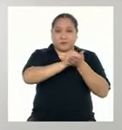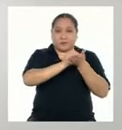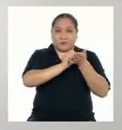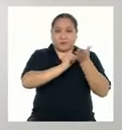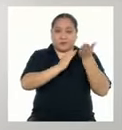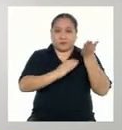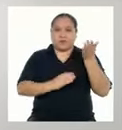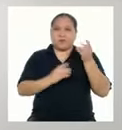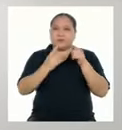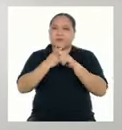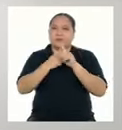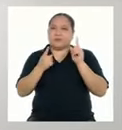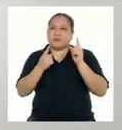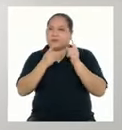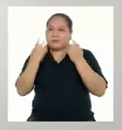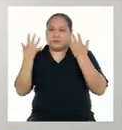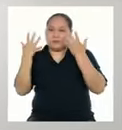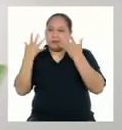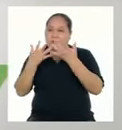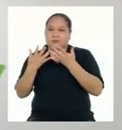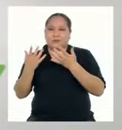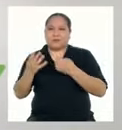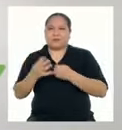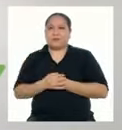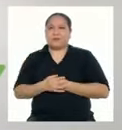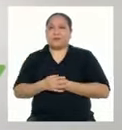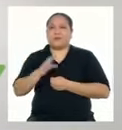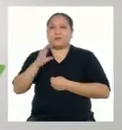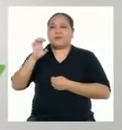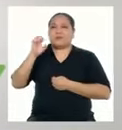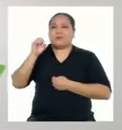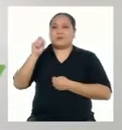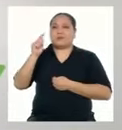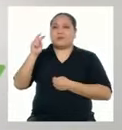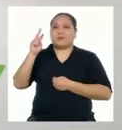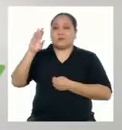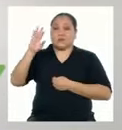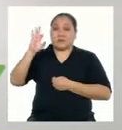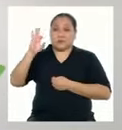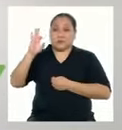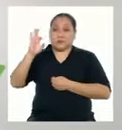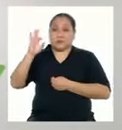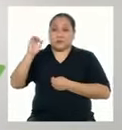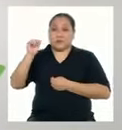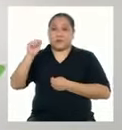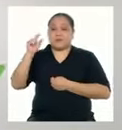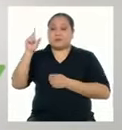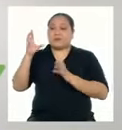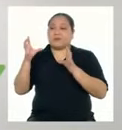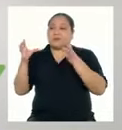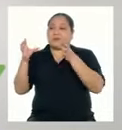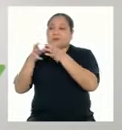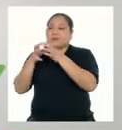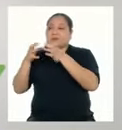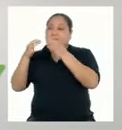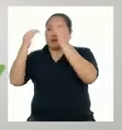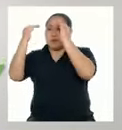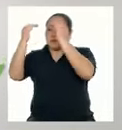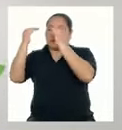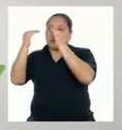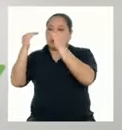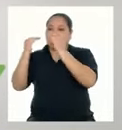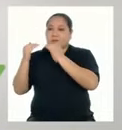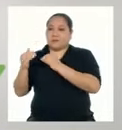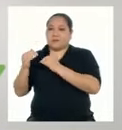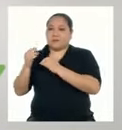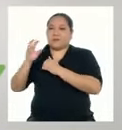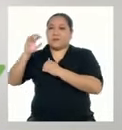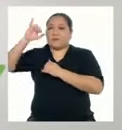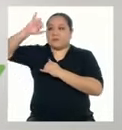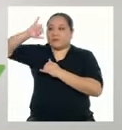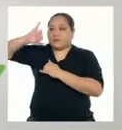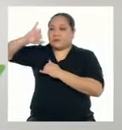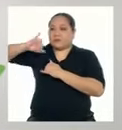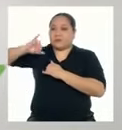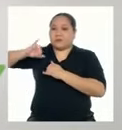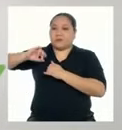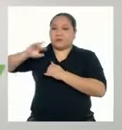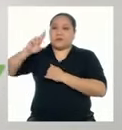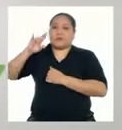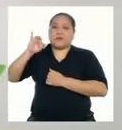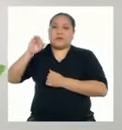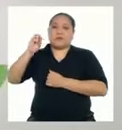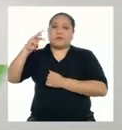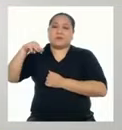embargo, no es preciso Se llama estrofa a un conjunto de versos con una determinada extensión,